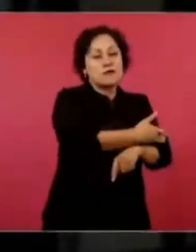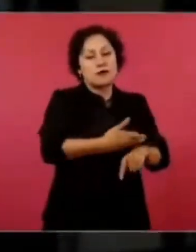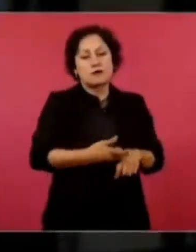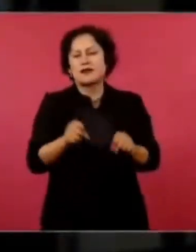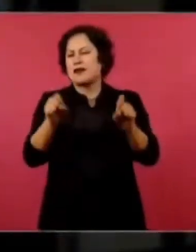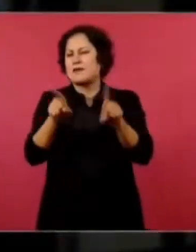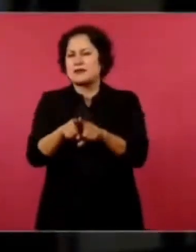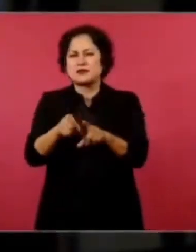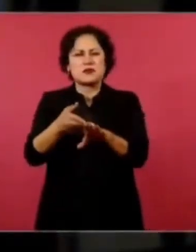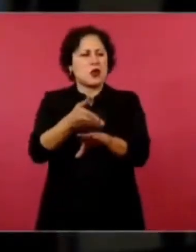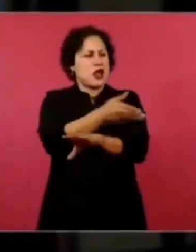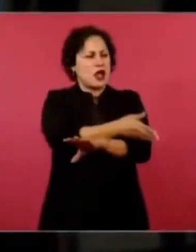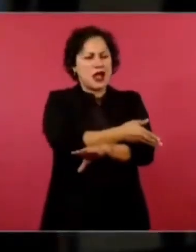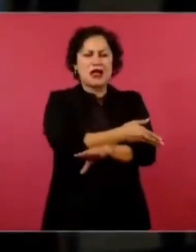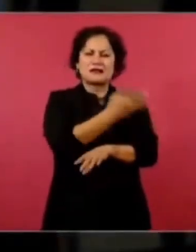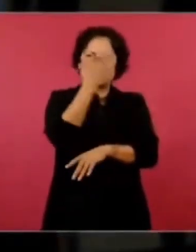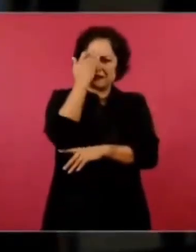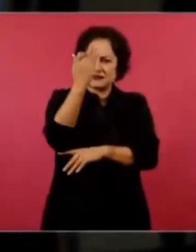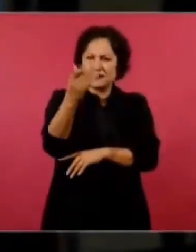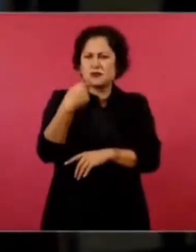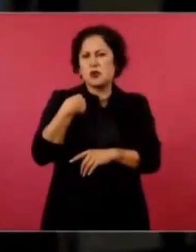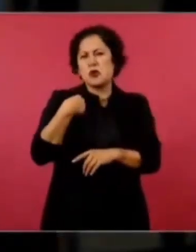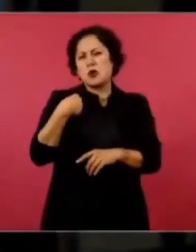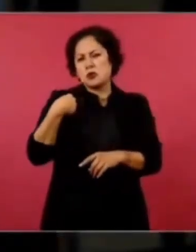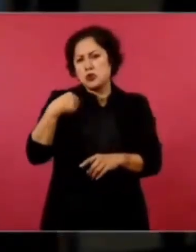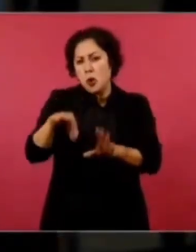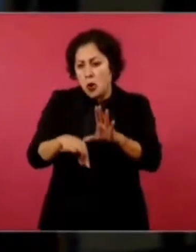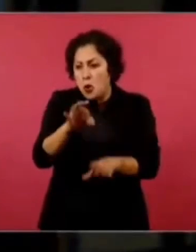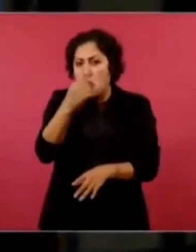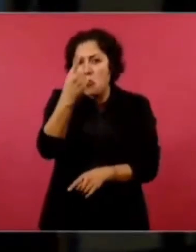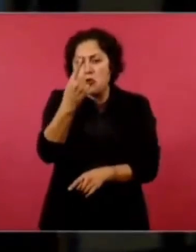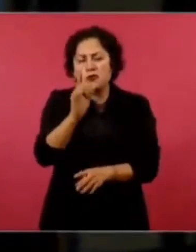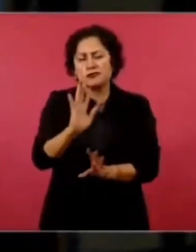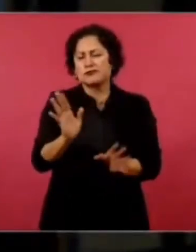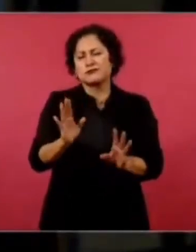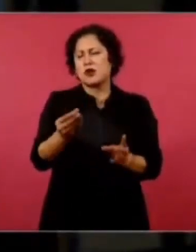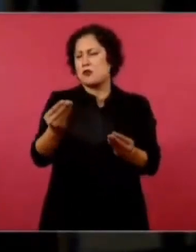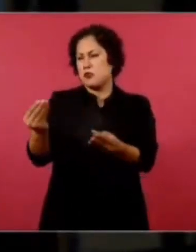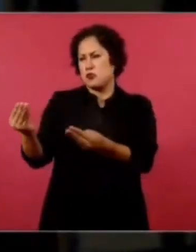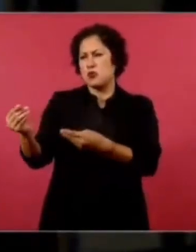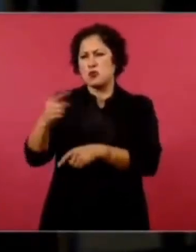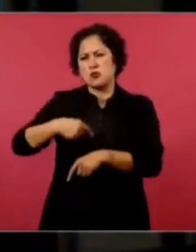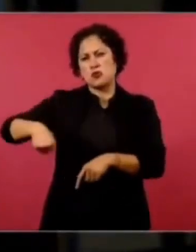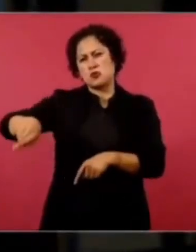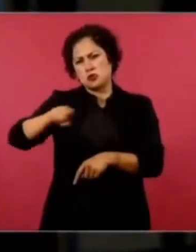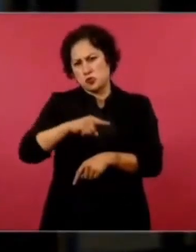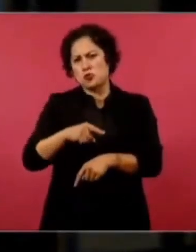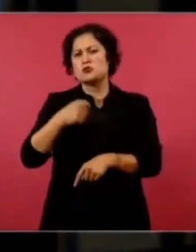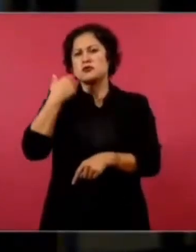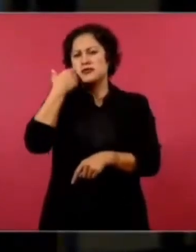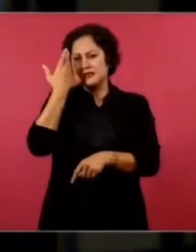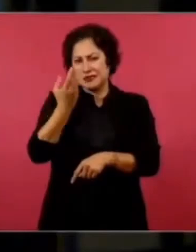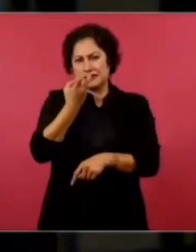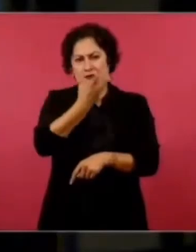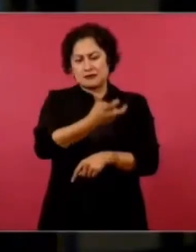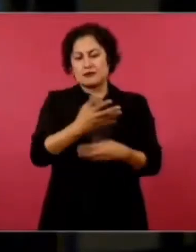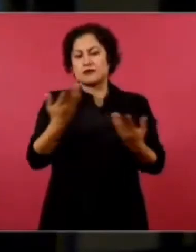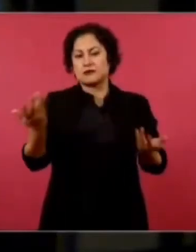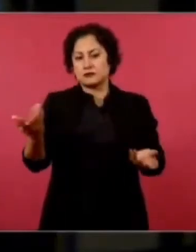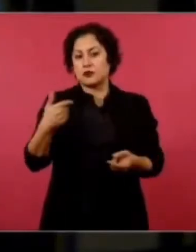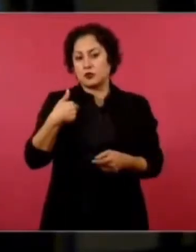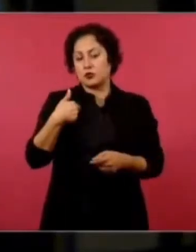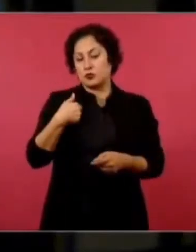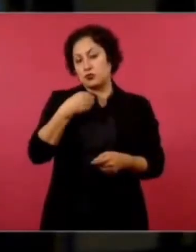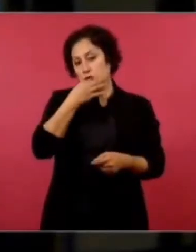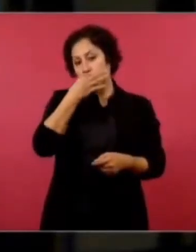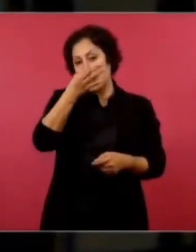muchos más. No quisiera yo enfocarme sólo a uno. Y solicitaron que estas instalaciones